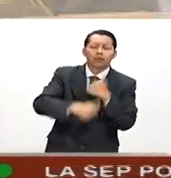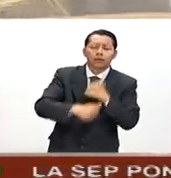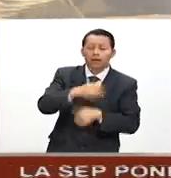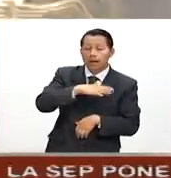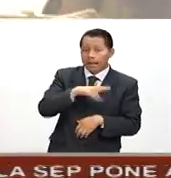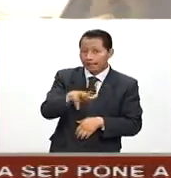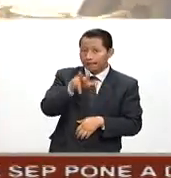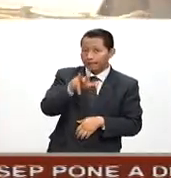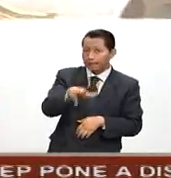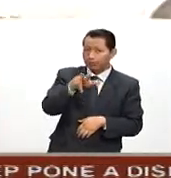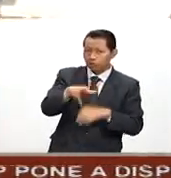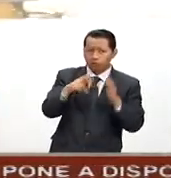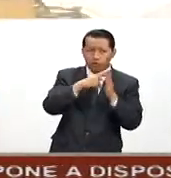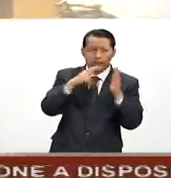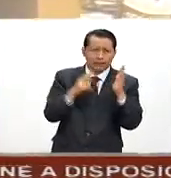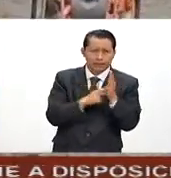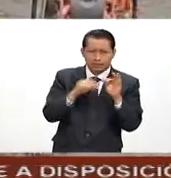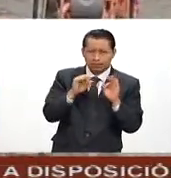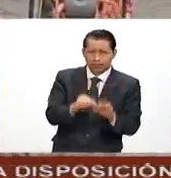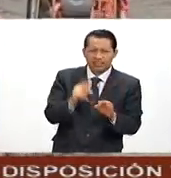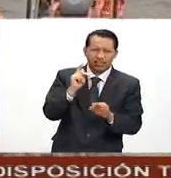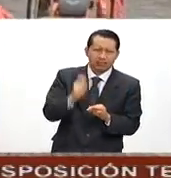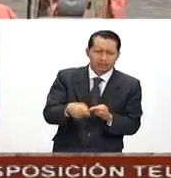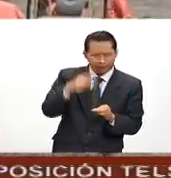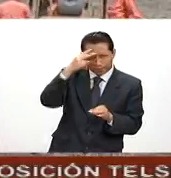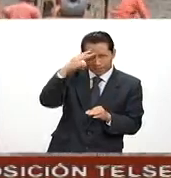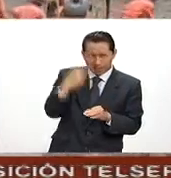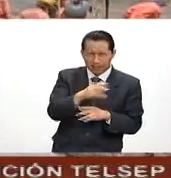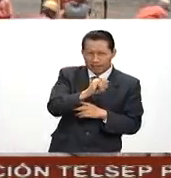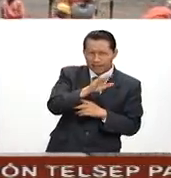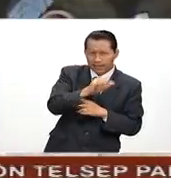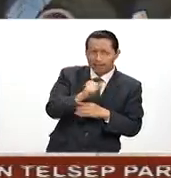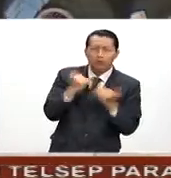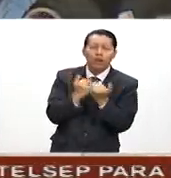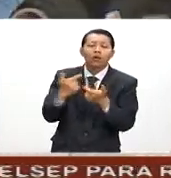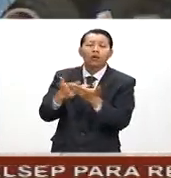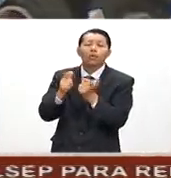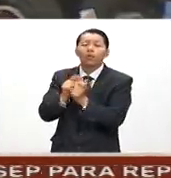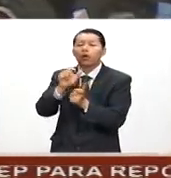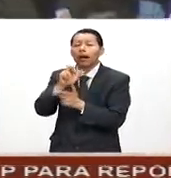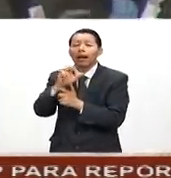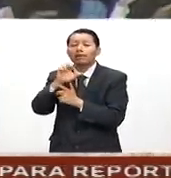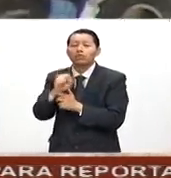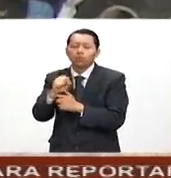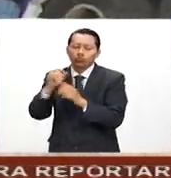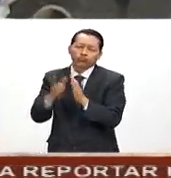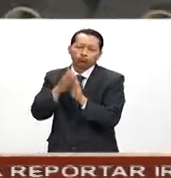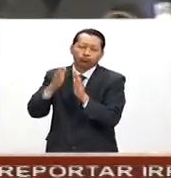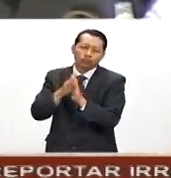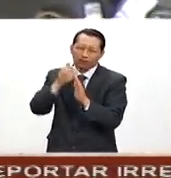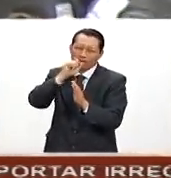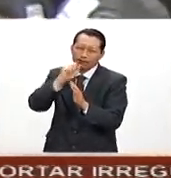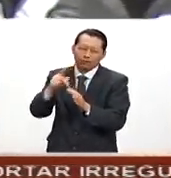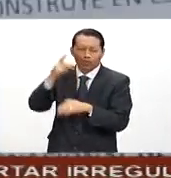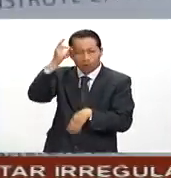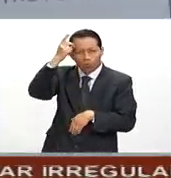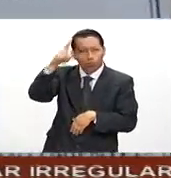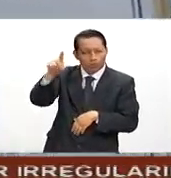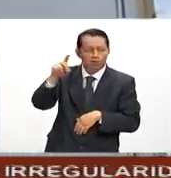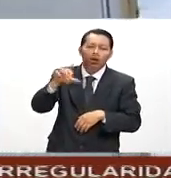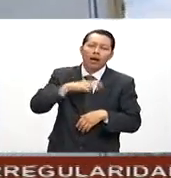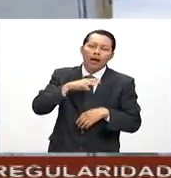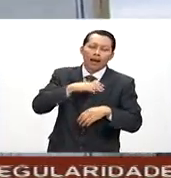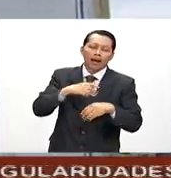cumplieron los requisitos, destacan las empresas mexicanas ICA y Grupo Carso, Infraestructura y Construcción del empresario Carlos